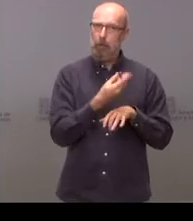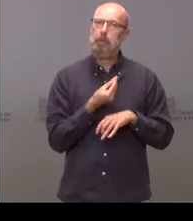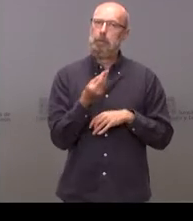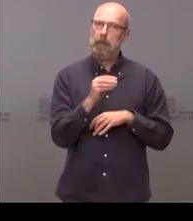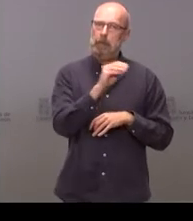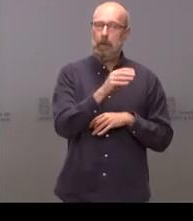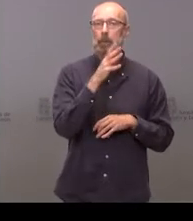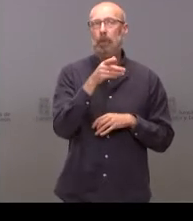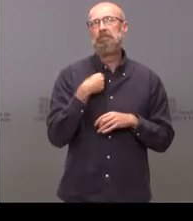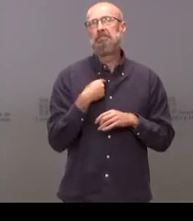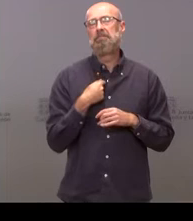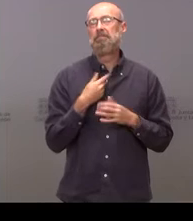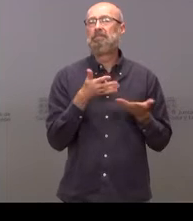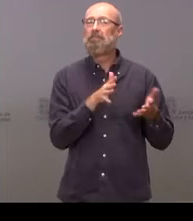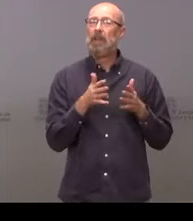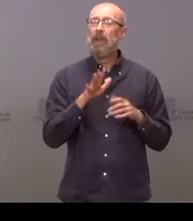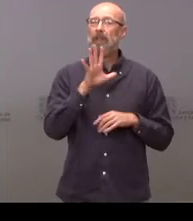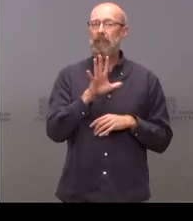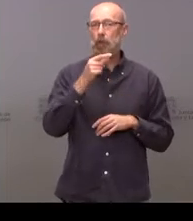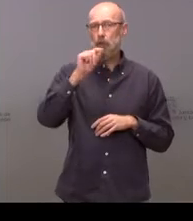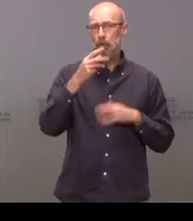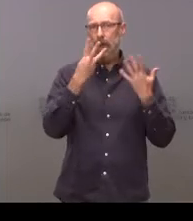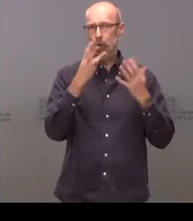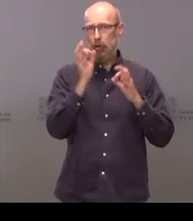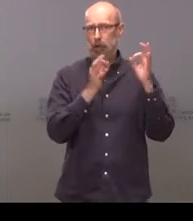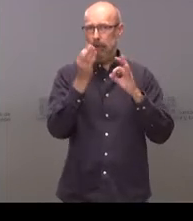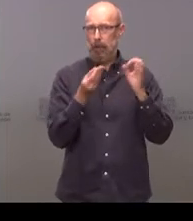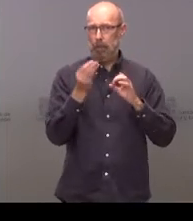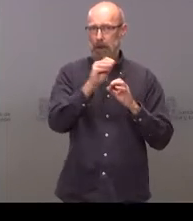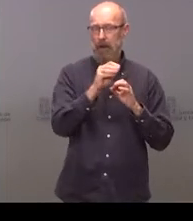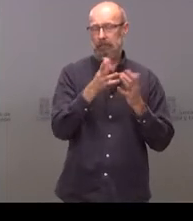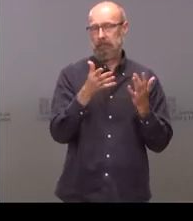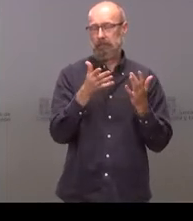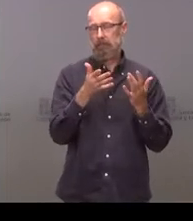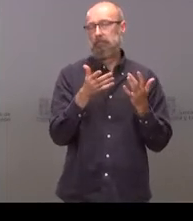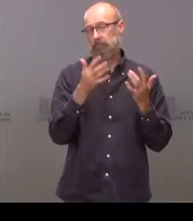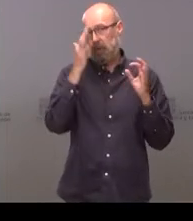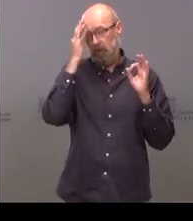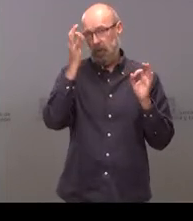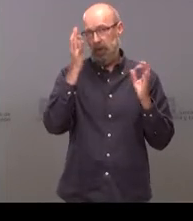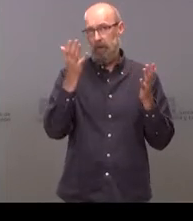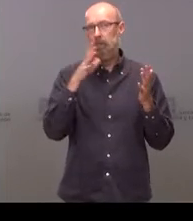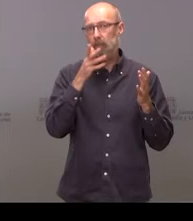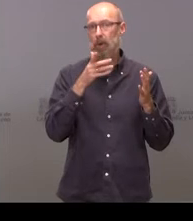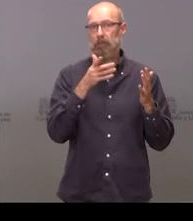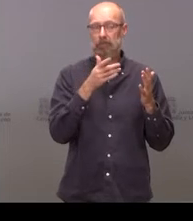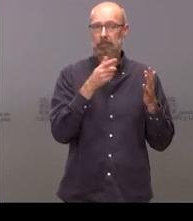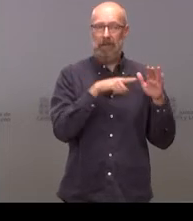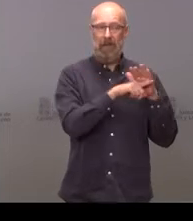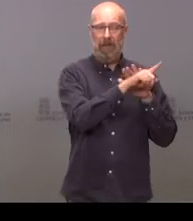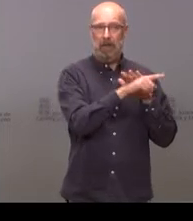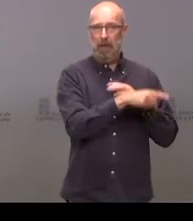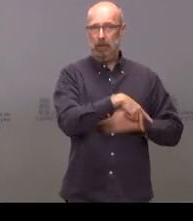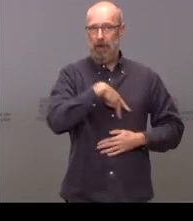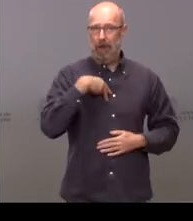evolucionan a un ritmo del 5,8%, que es coherente plenamente con el ritmo de crecimiento previsto para el conjunto